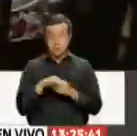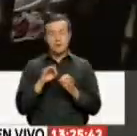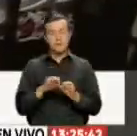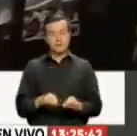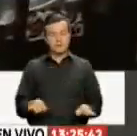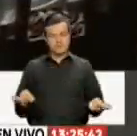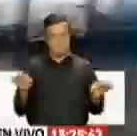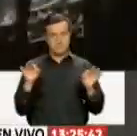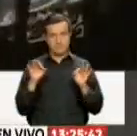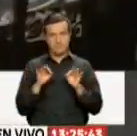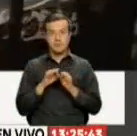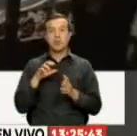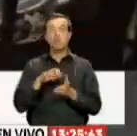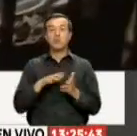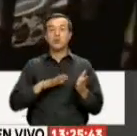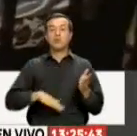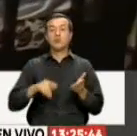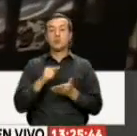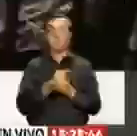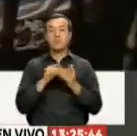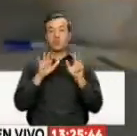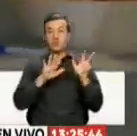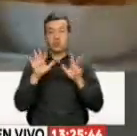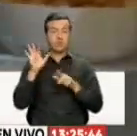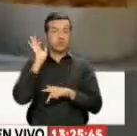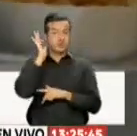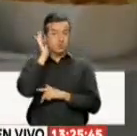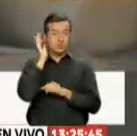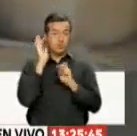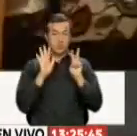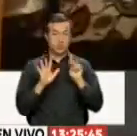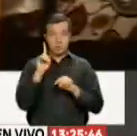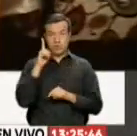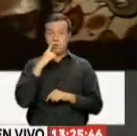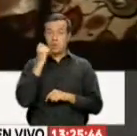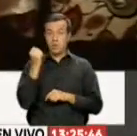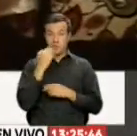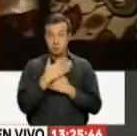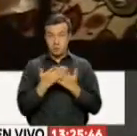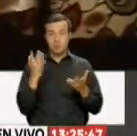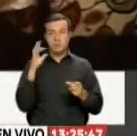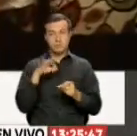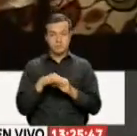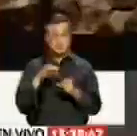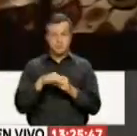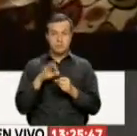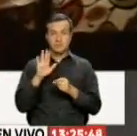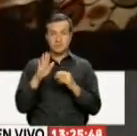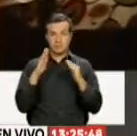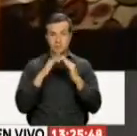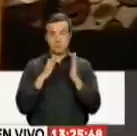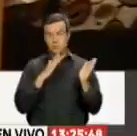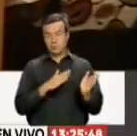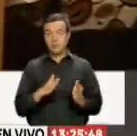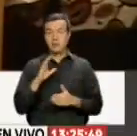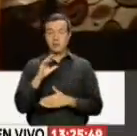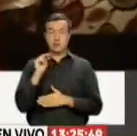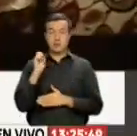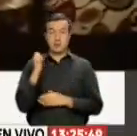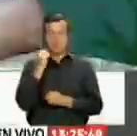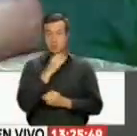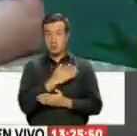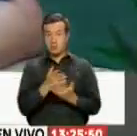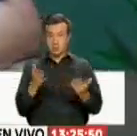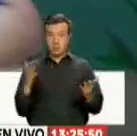fundamental Solo en la provincia Del Guayas 88 mujeres Y 71 hombres Sufragaron en casa Por parte del Consejo Nacional